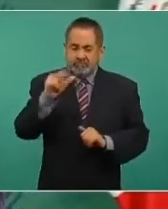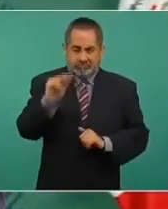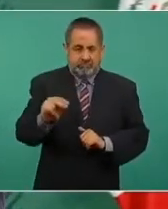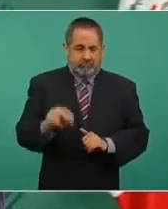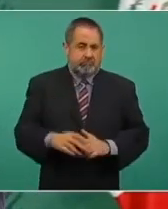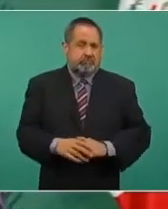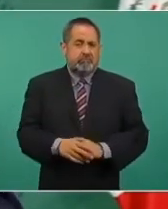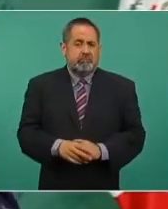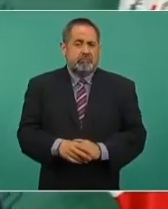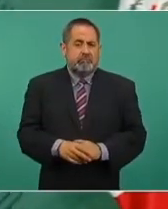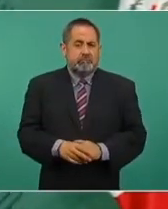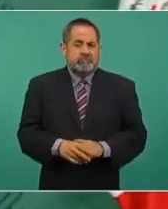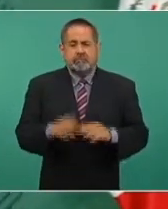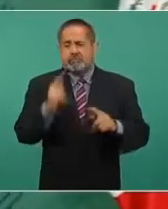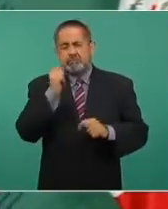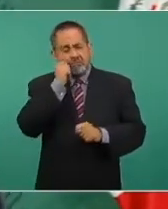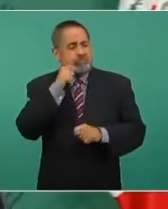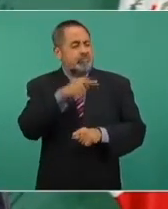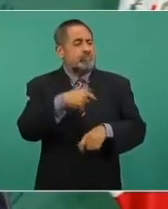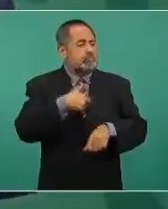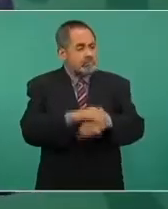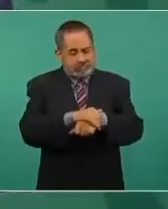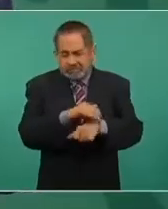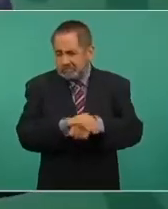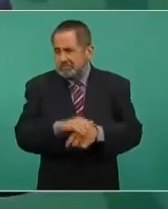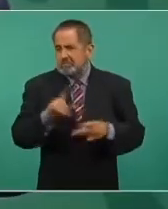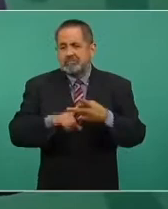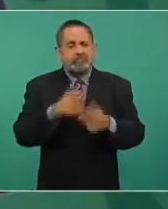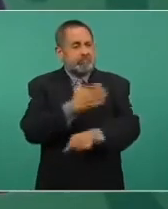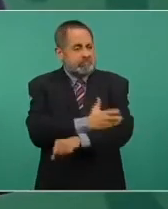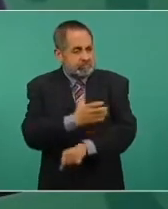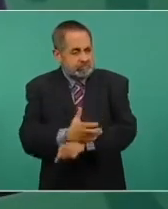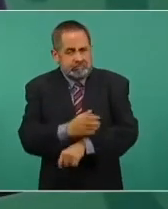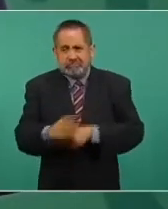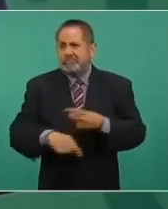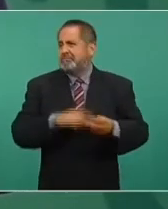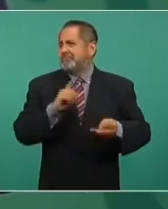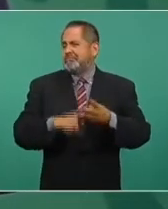Sean amigos, colegas,